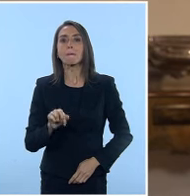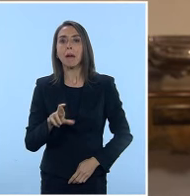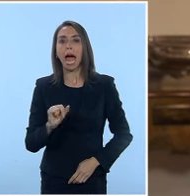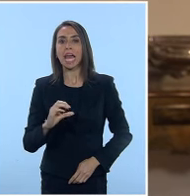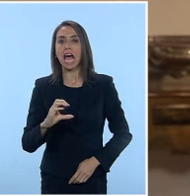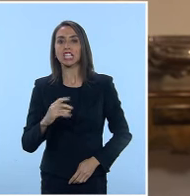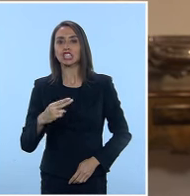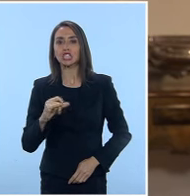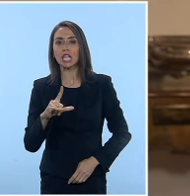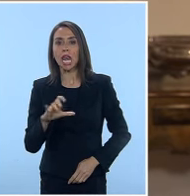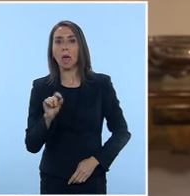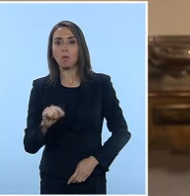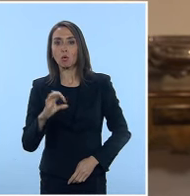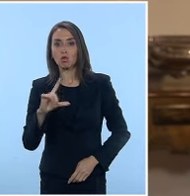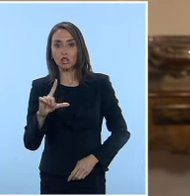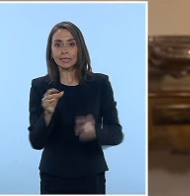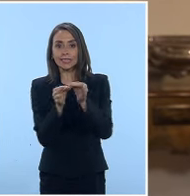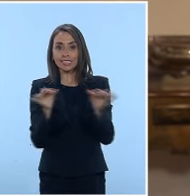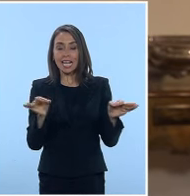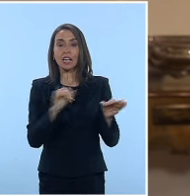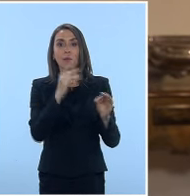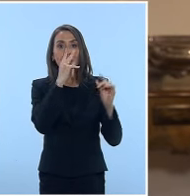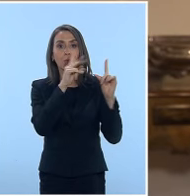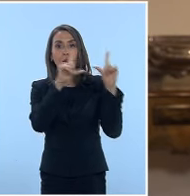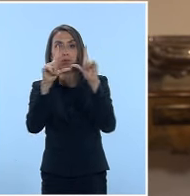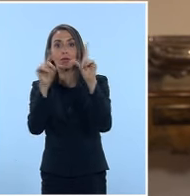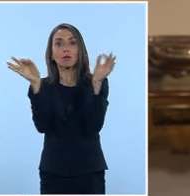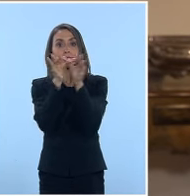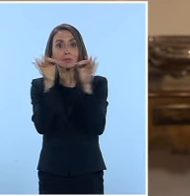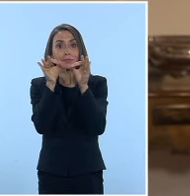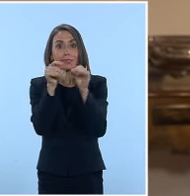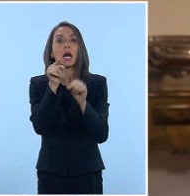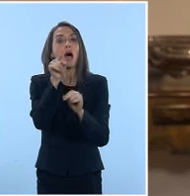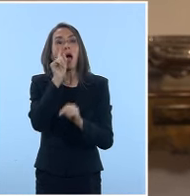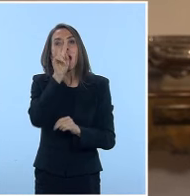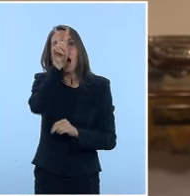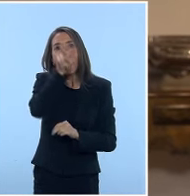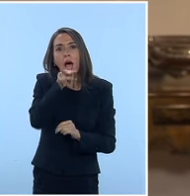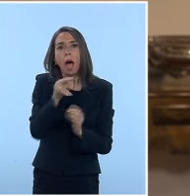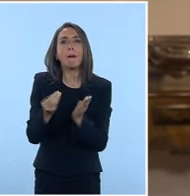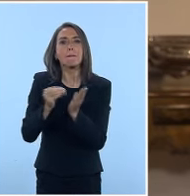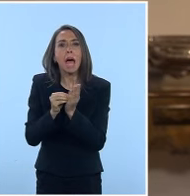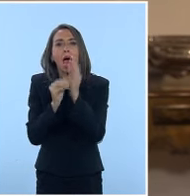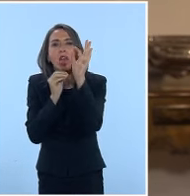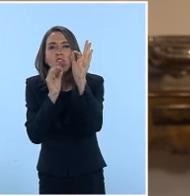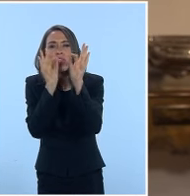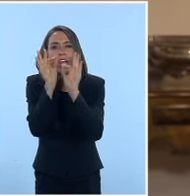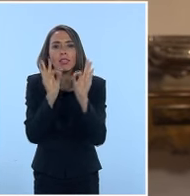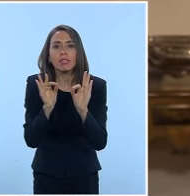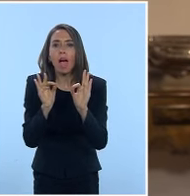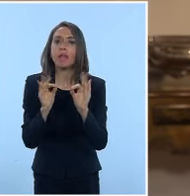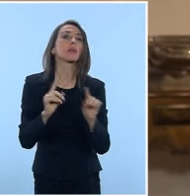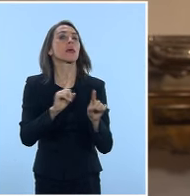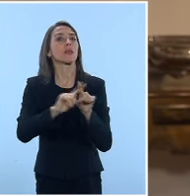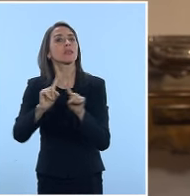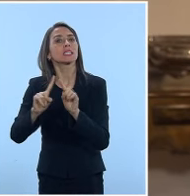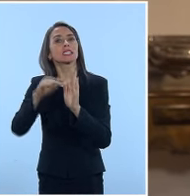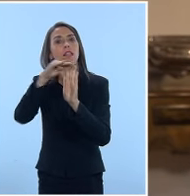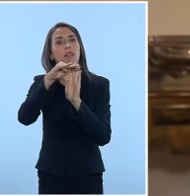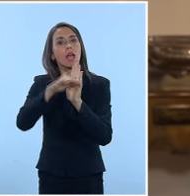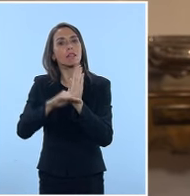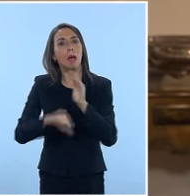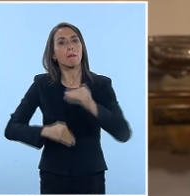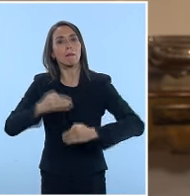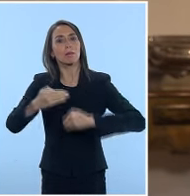y en la infografía que veremos a continuación, ustedes encontrarán mayores detalles acerca de las diferentes etapas de este